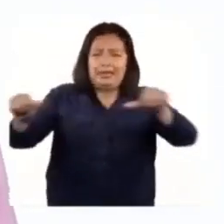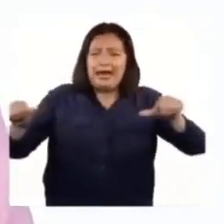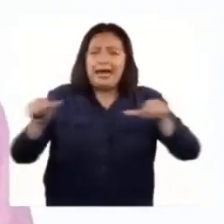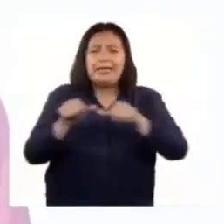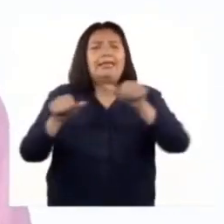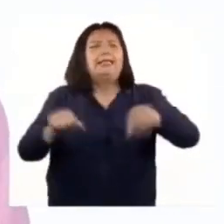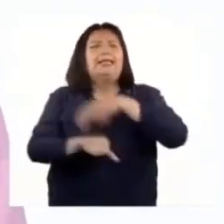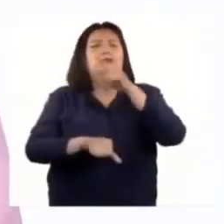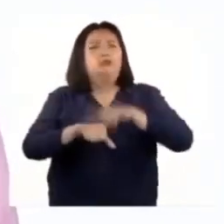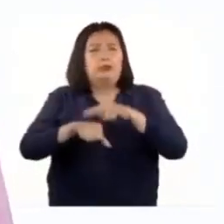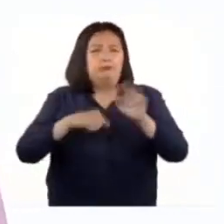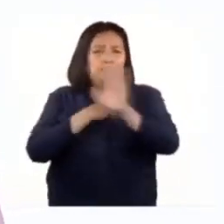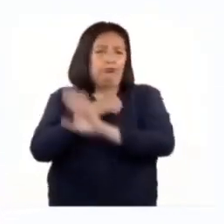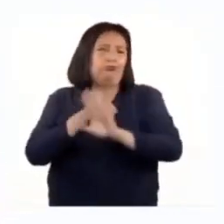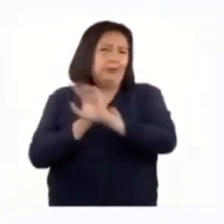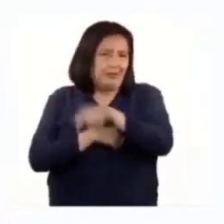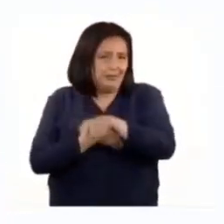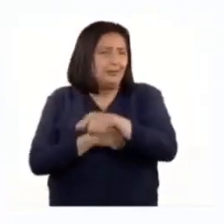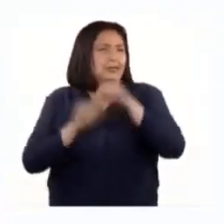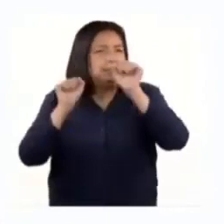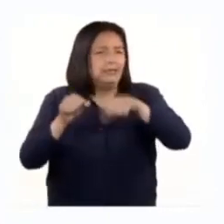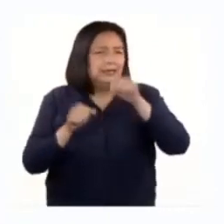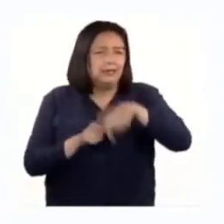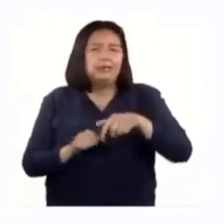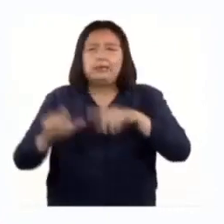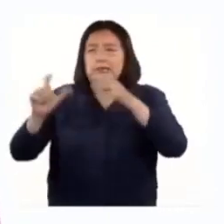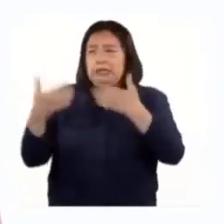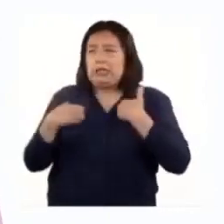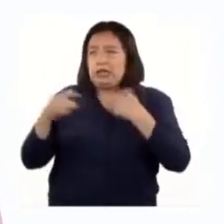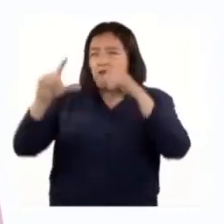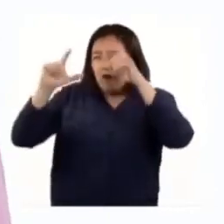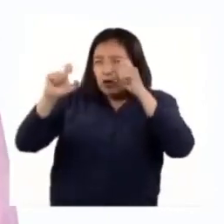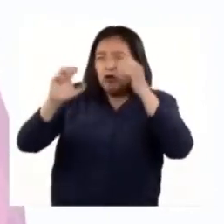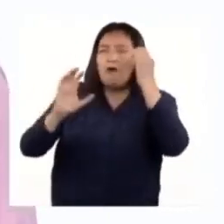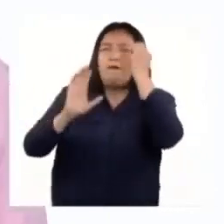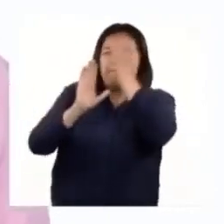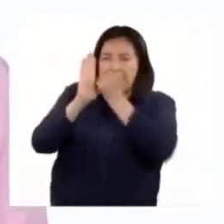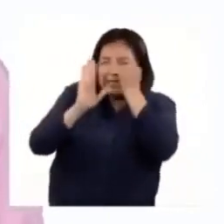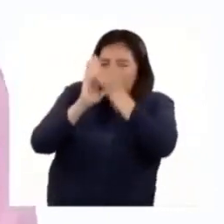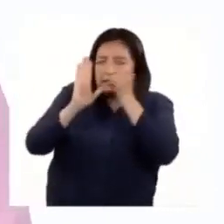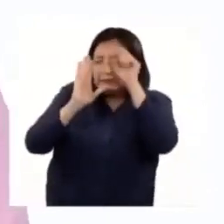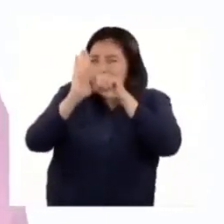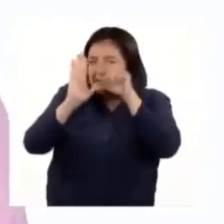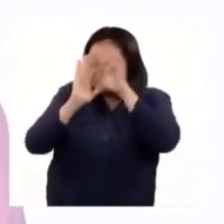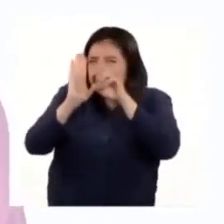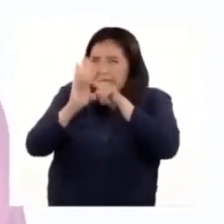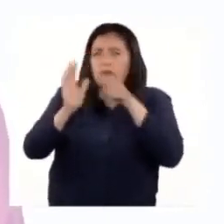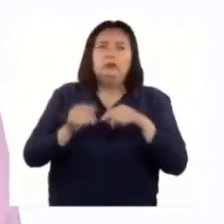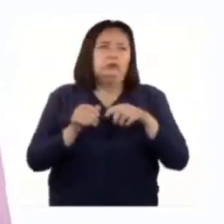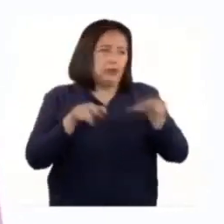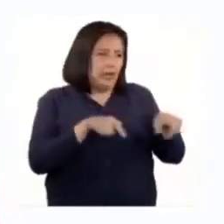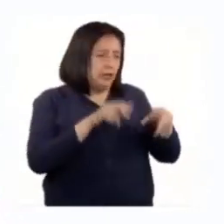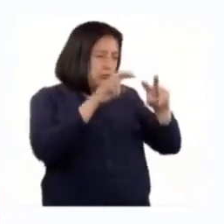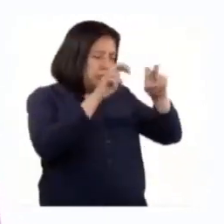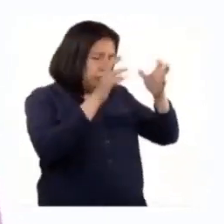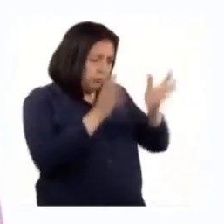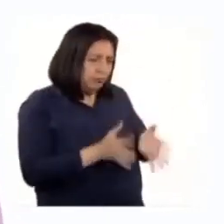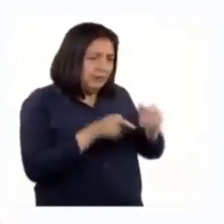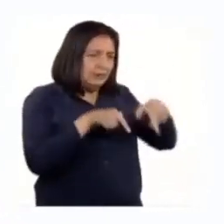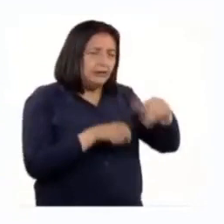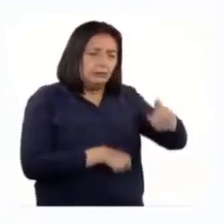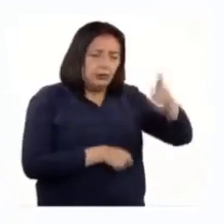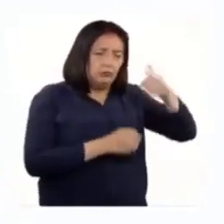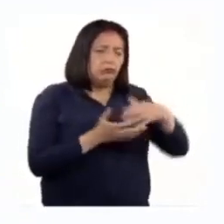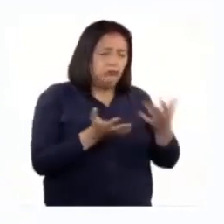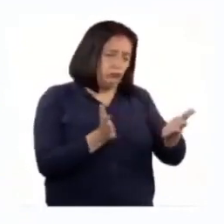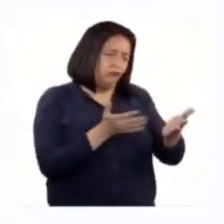naturales protegidas y así obtiene fotografías y videos que permiten a los investigadores y autoridades